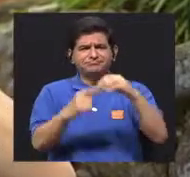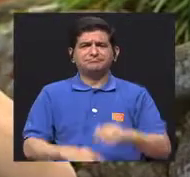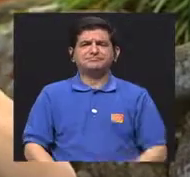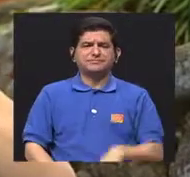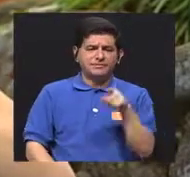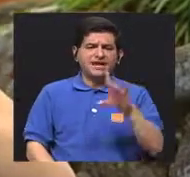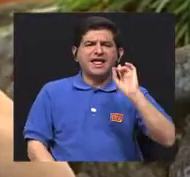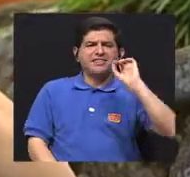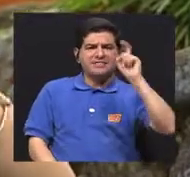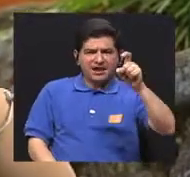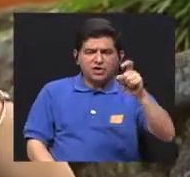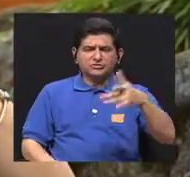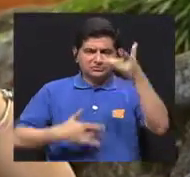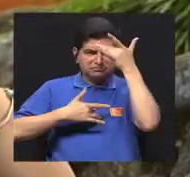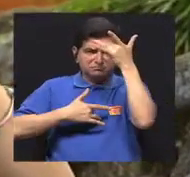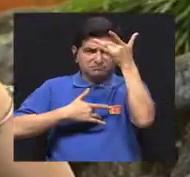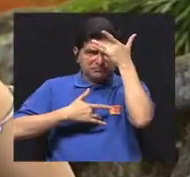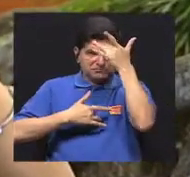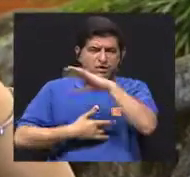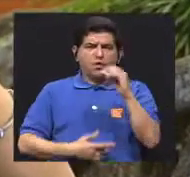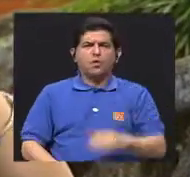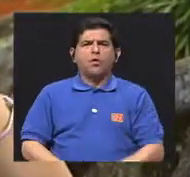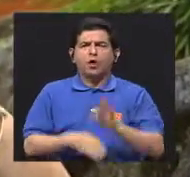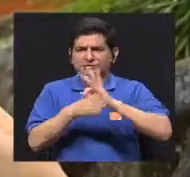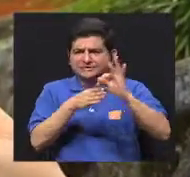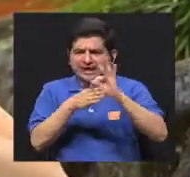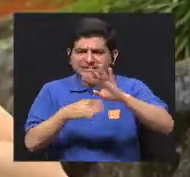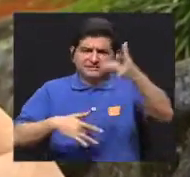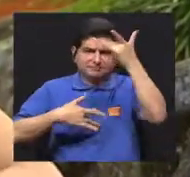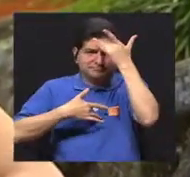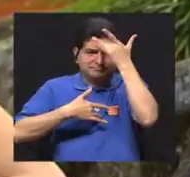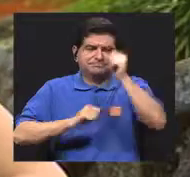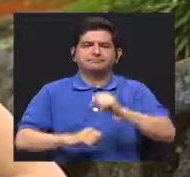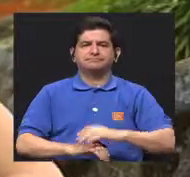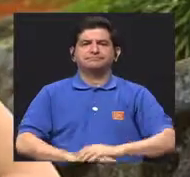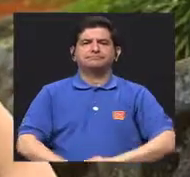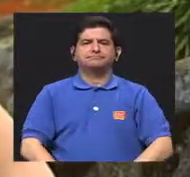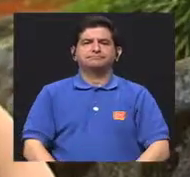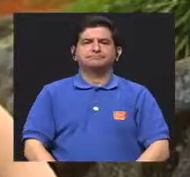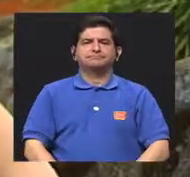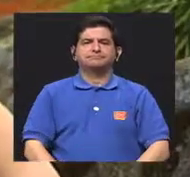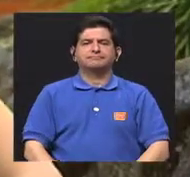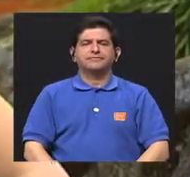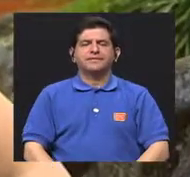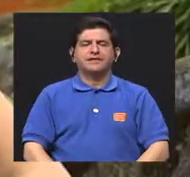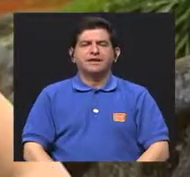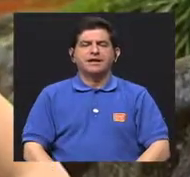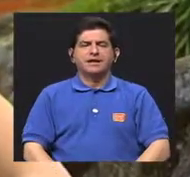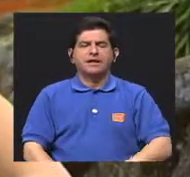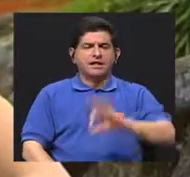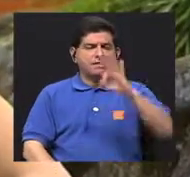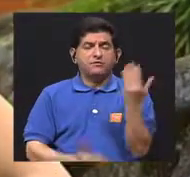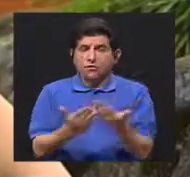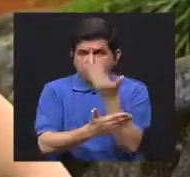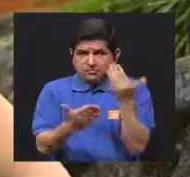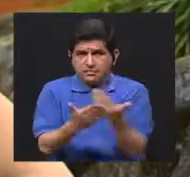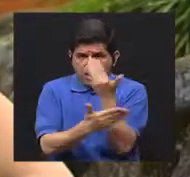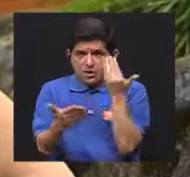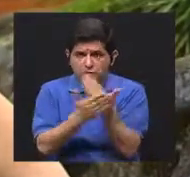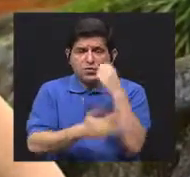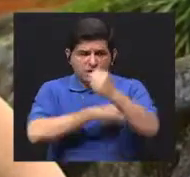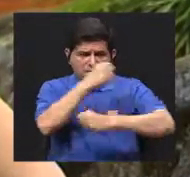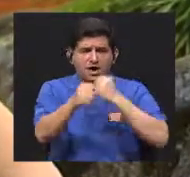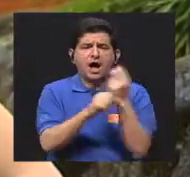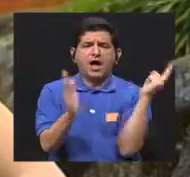lo que ha sido el diagnóstico de enfermedades o el tratamiento de enfermedades. Entonces, bueno, de una forma más reciente,